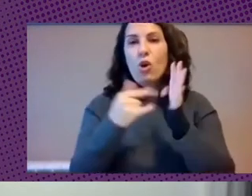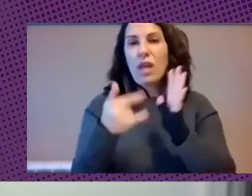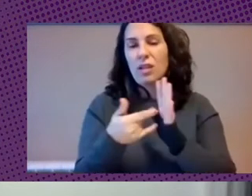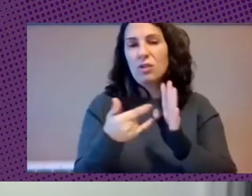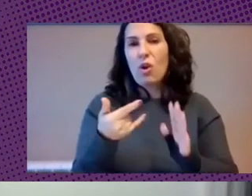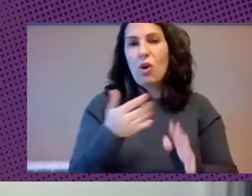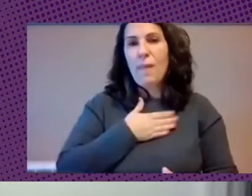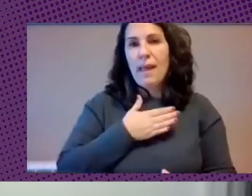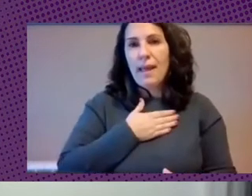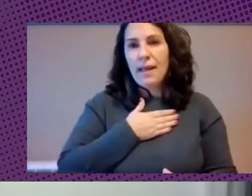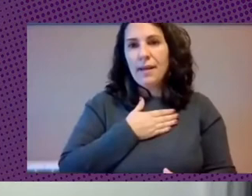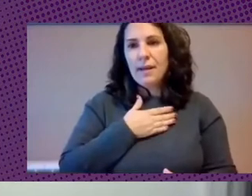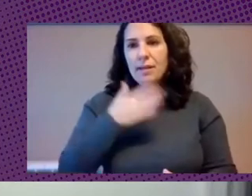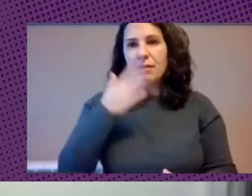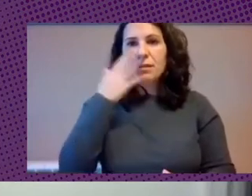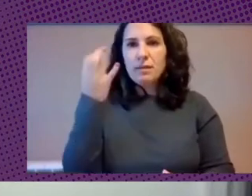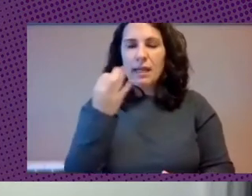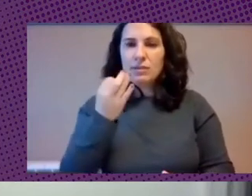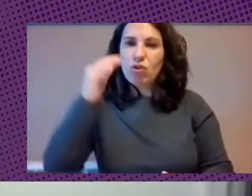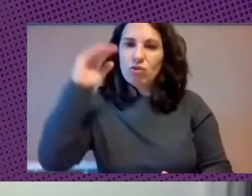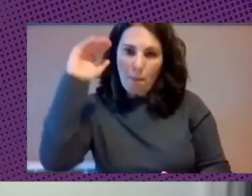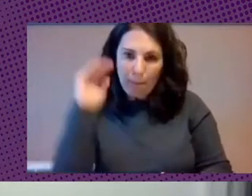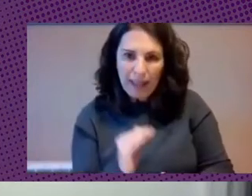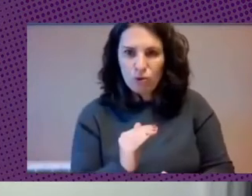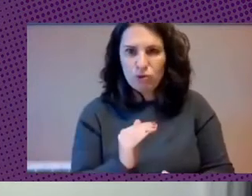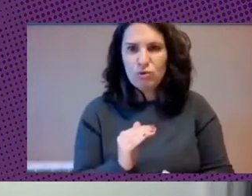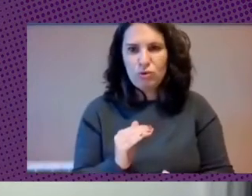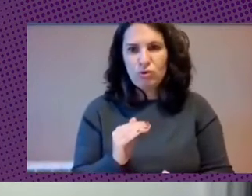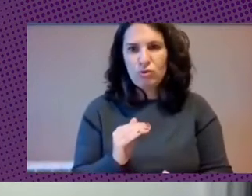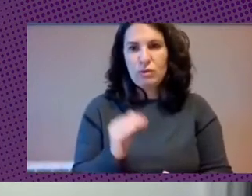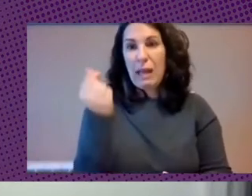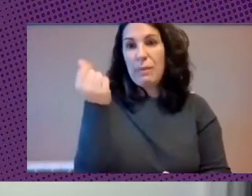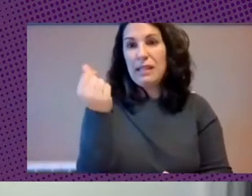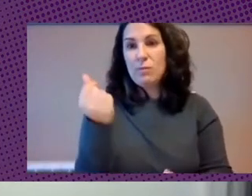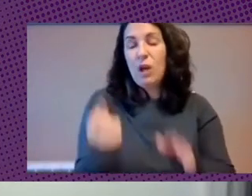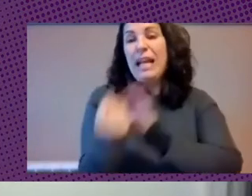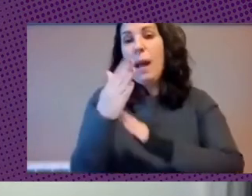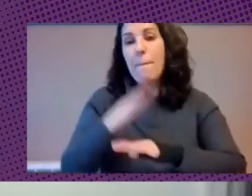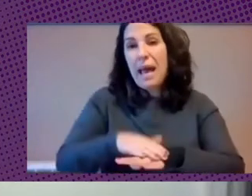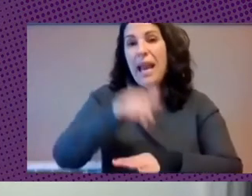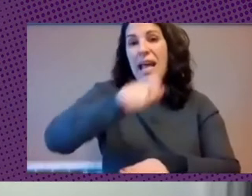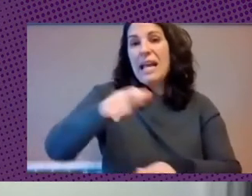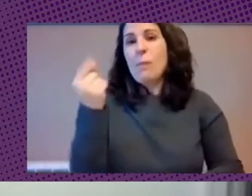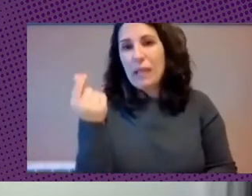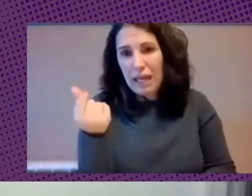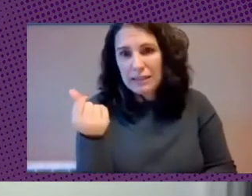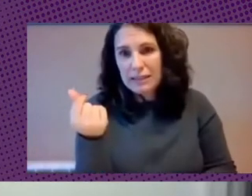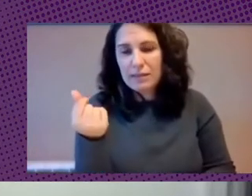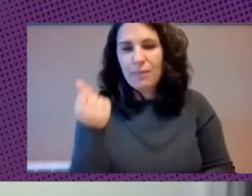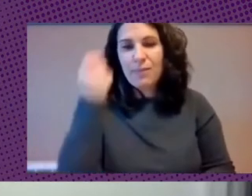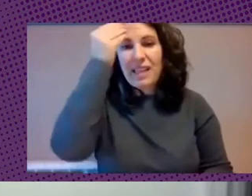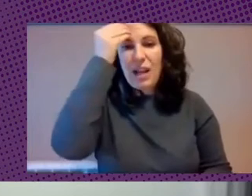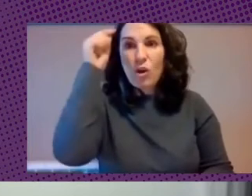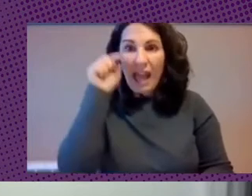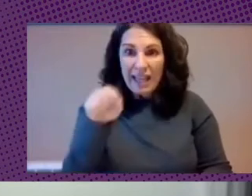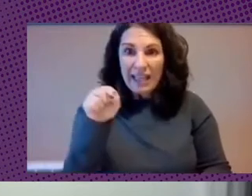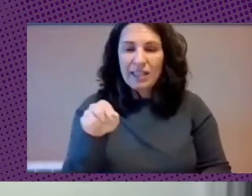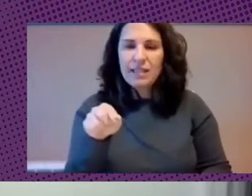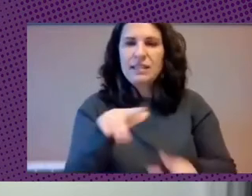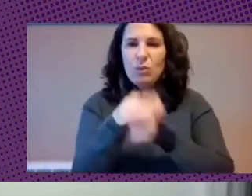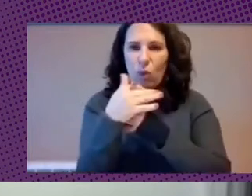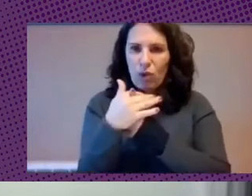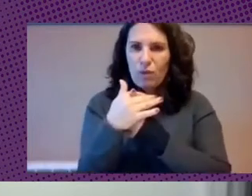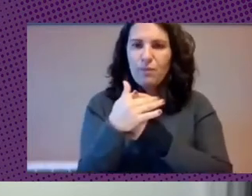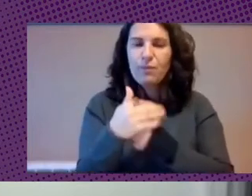bajar los riesgos que el capitalismo crea para los capitalistas. Yo creo que en ese estamos, y el proyecto de